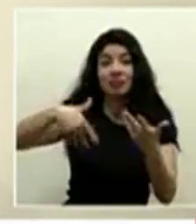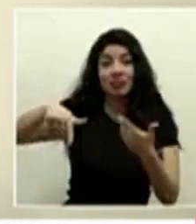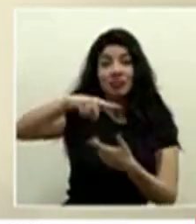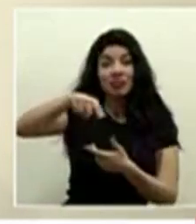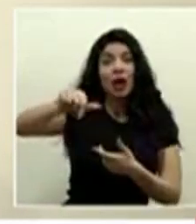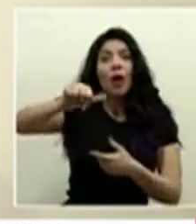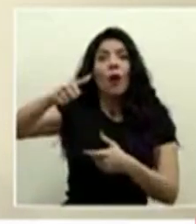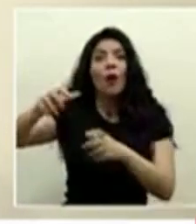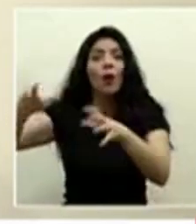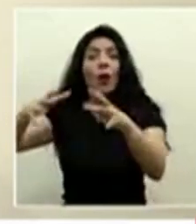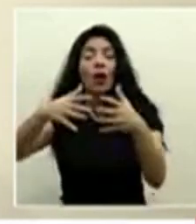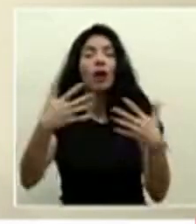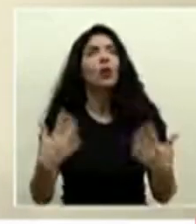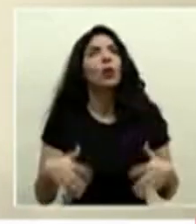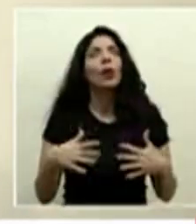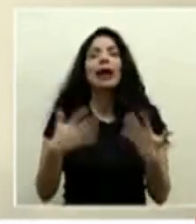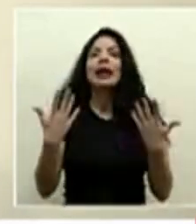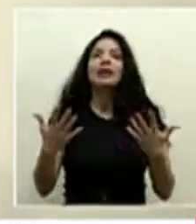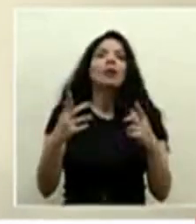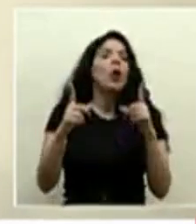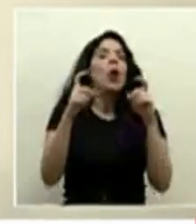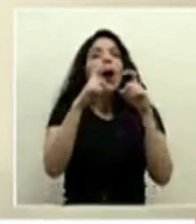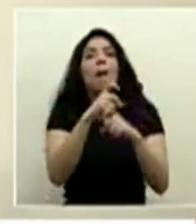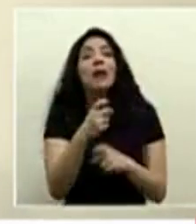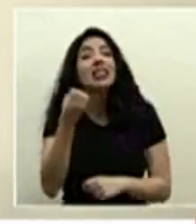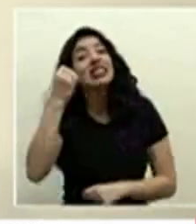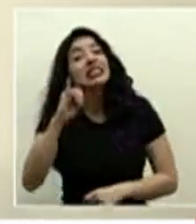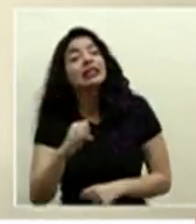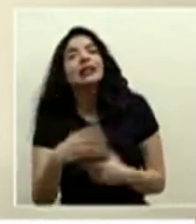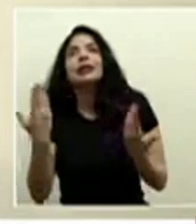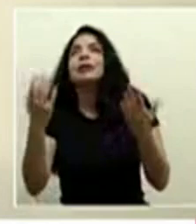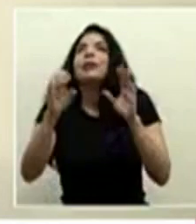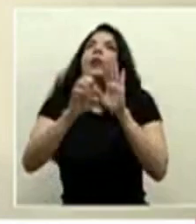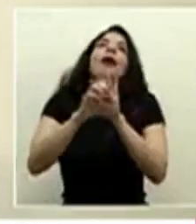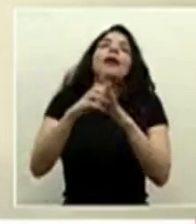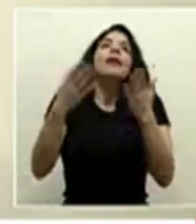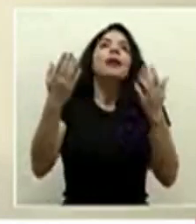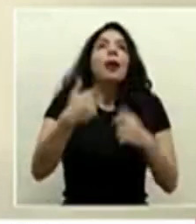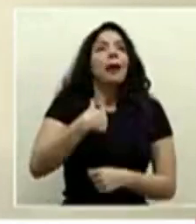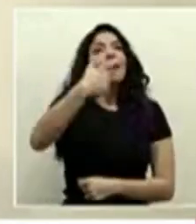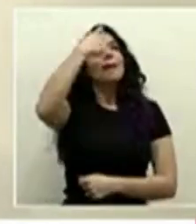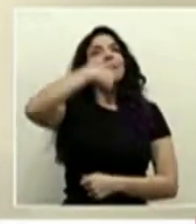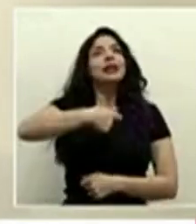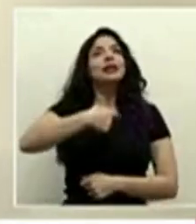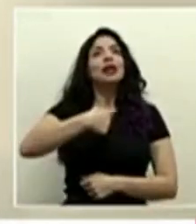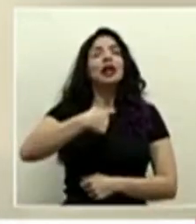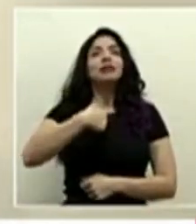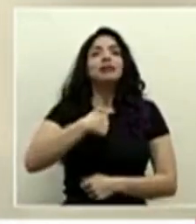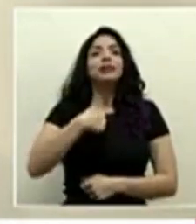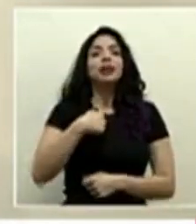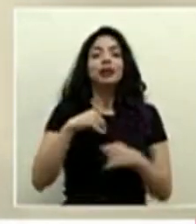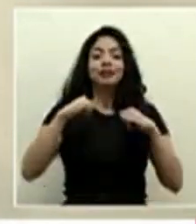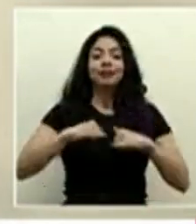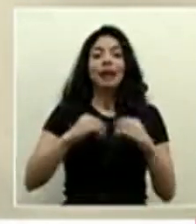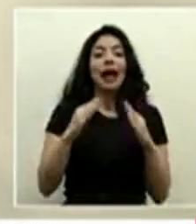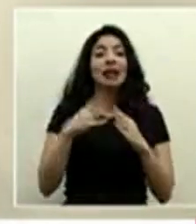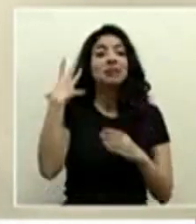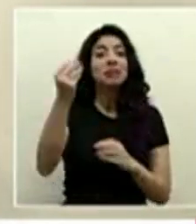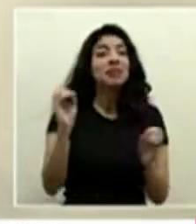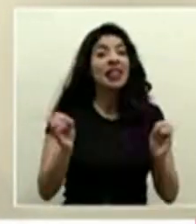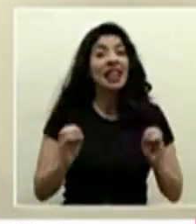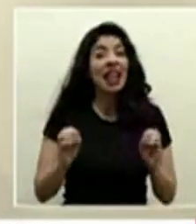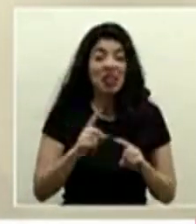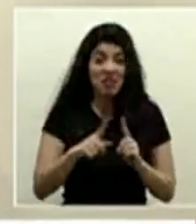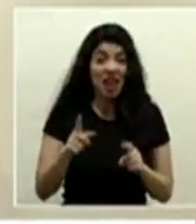otros entornos es que lo complicado es esto verdad que si fuéramos personas que están simplemente dentro de su casa no tienen que salir